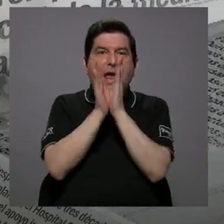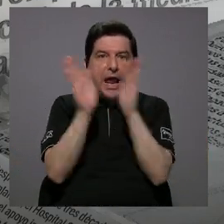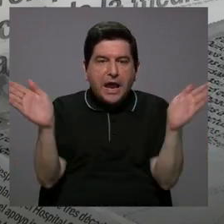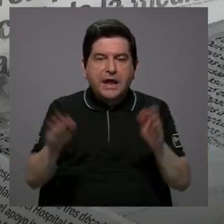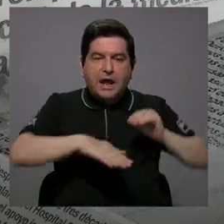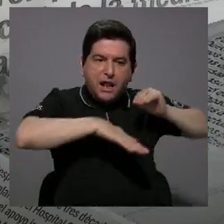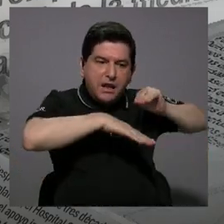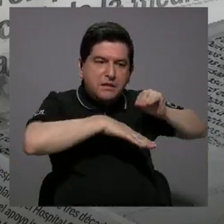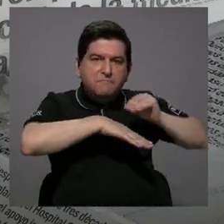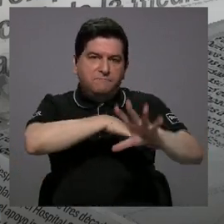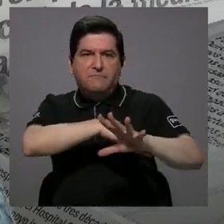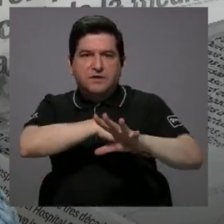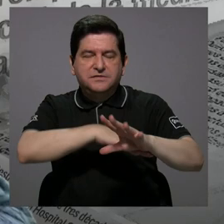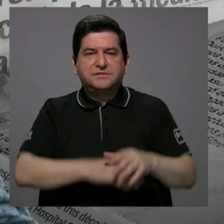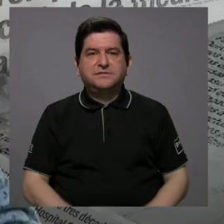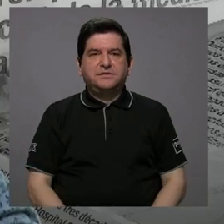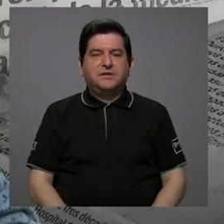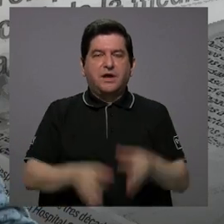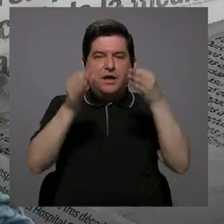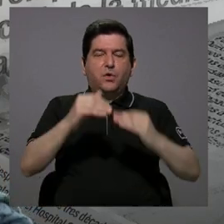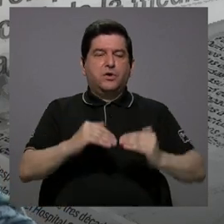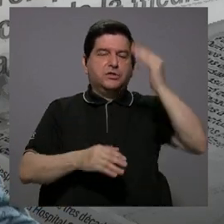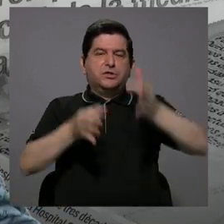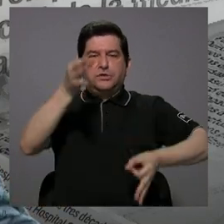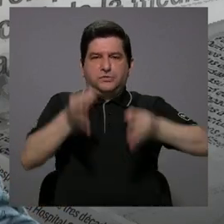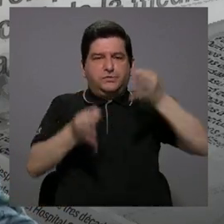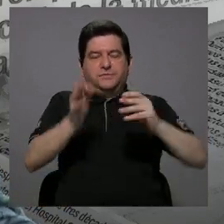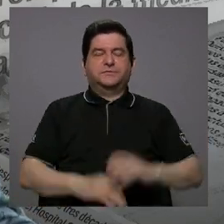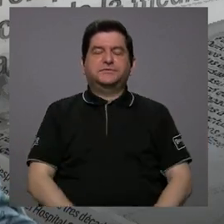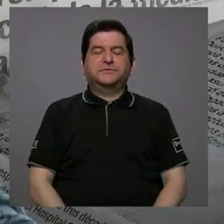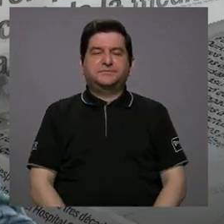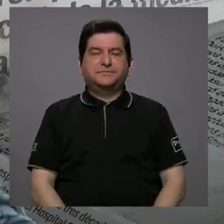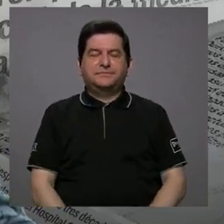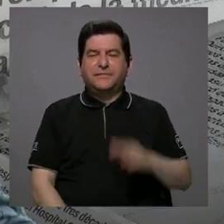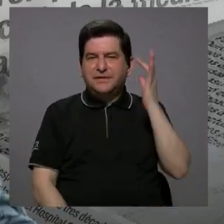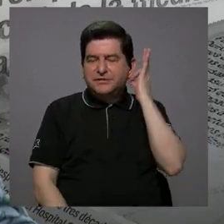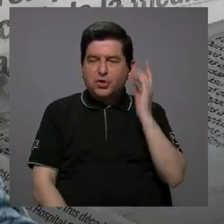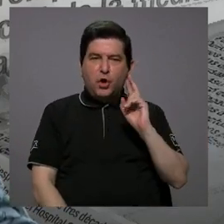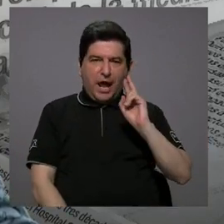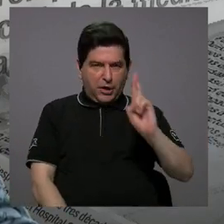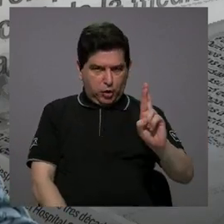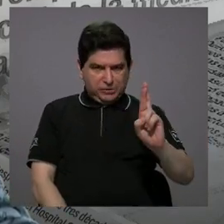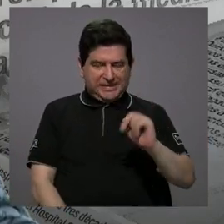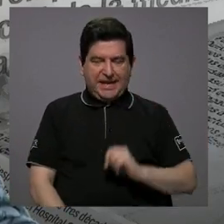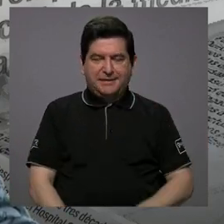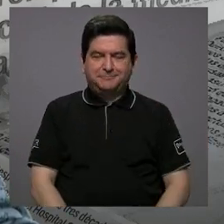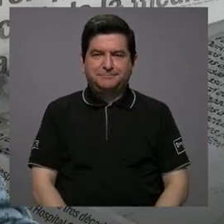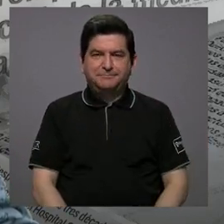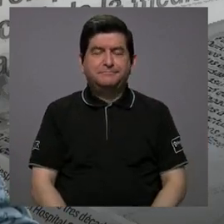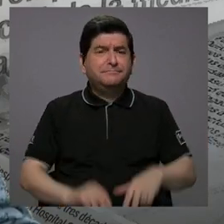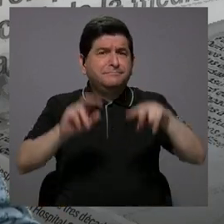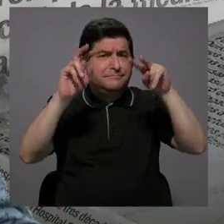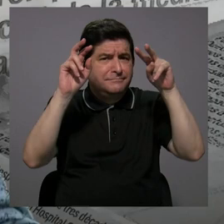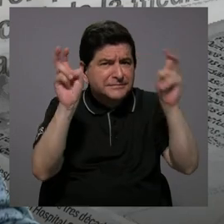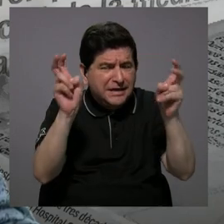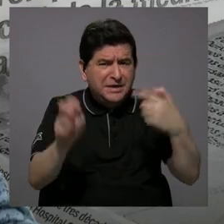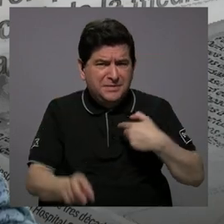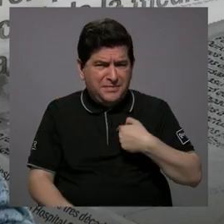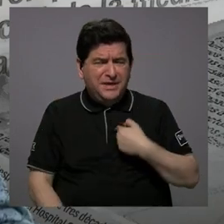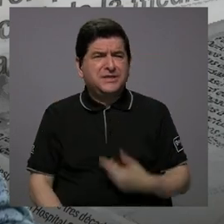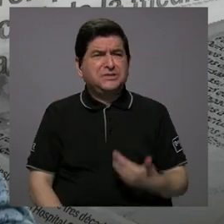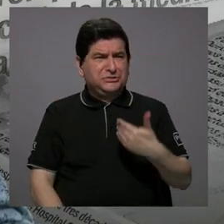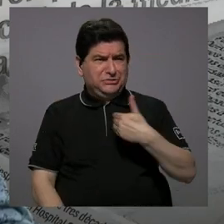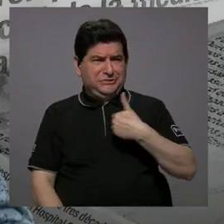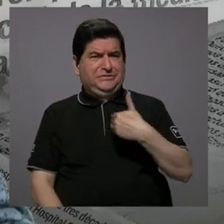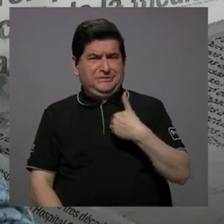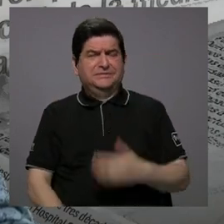repercute en la Corte Suprema de Justicia. Doña Roxana, es un tema que yo tenía por ahí,